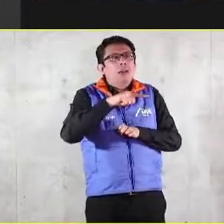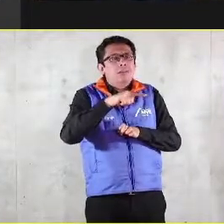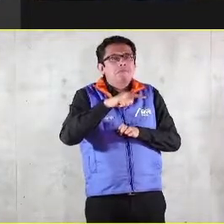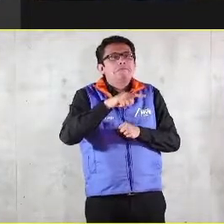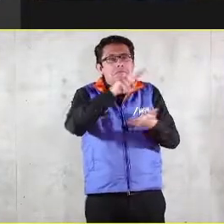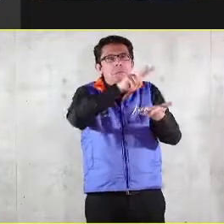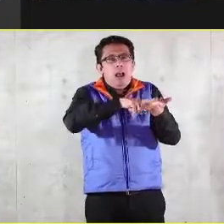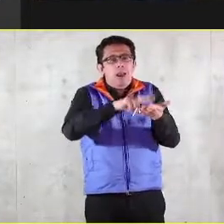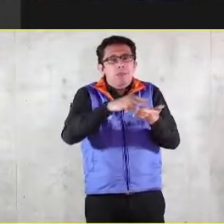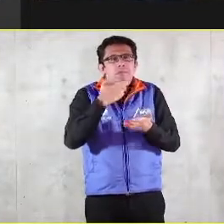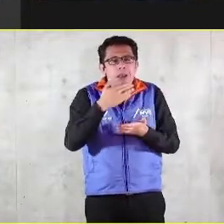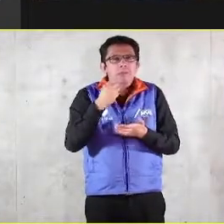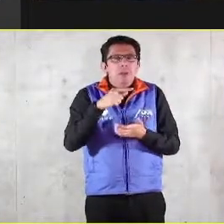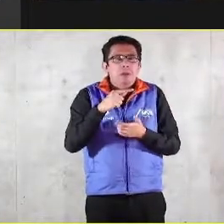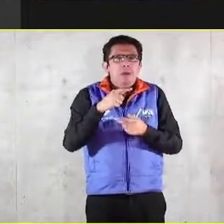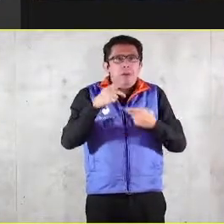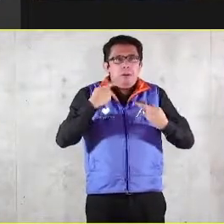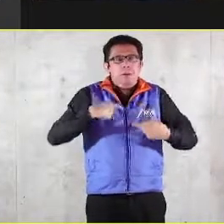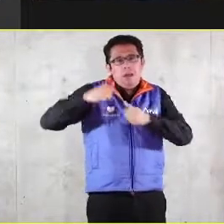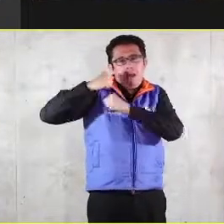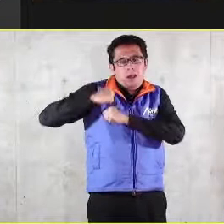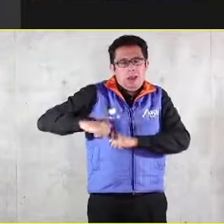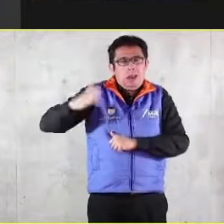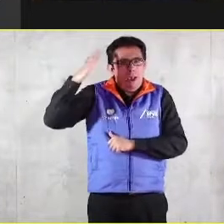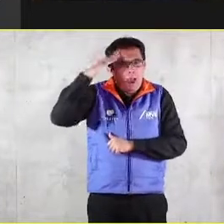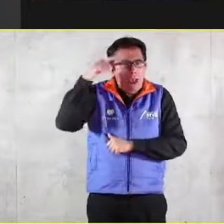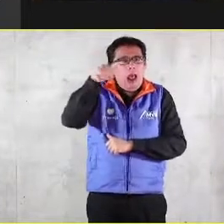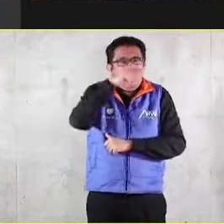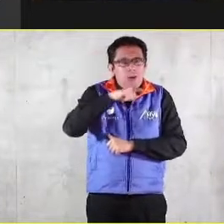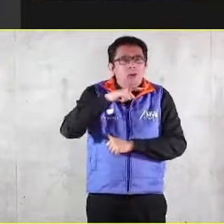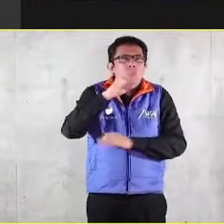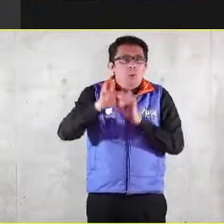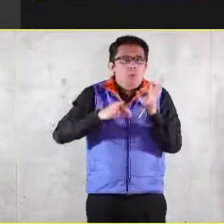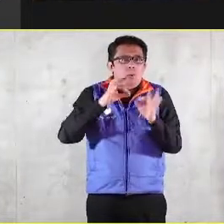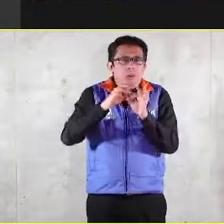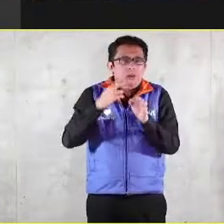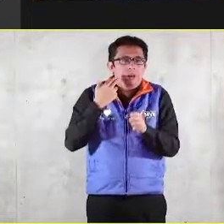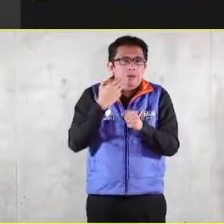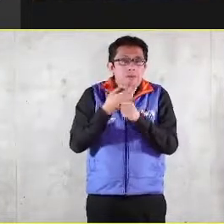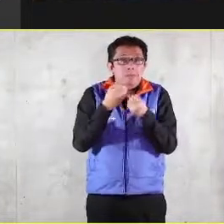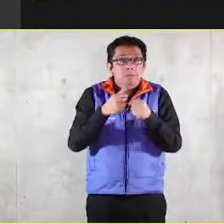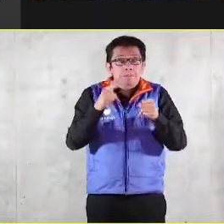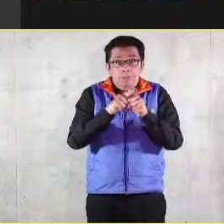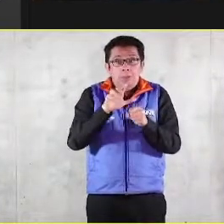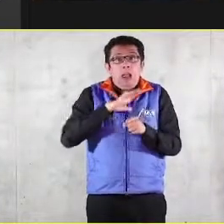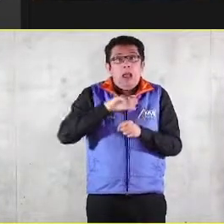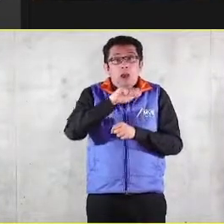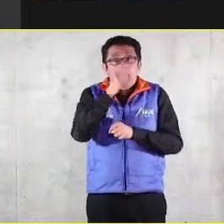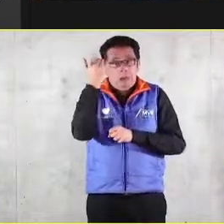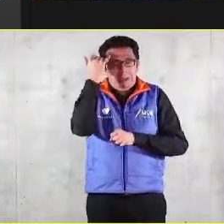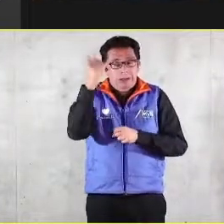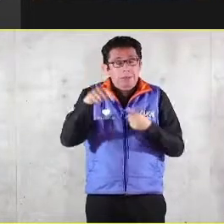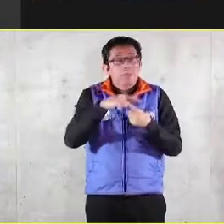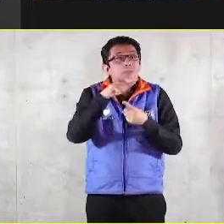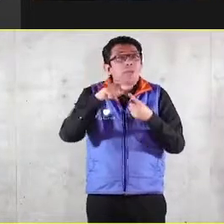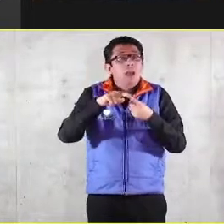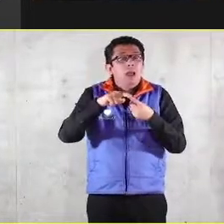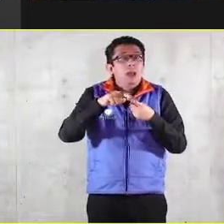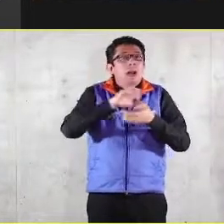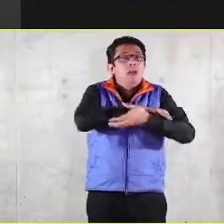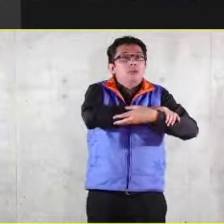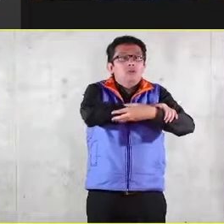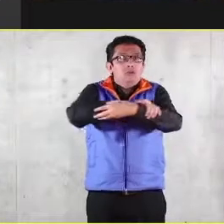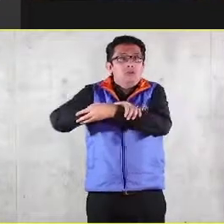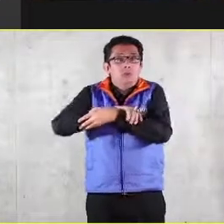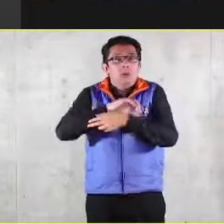responsabilidad social ¿cómo se logra esto? con otros dos principios el de solidaridad y subsidiariedad la